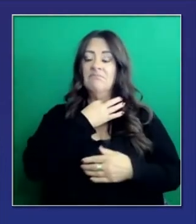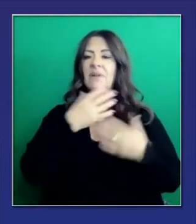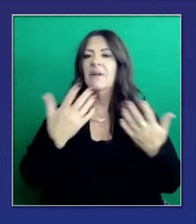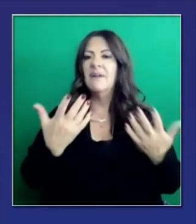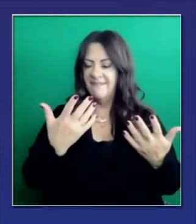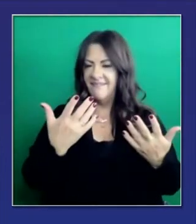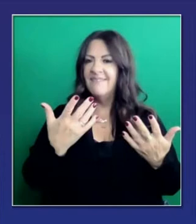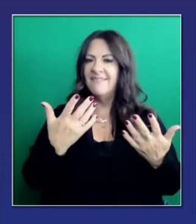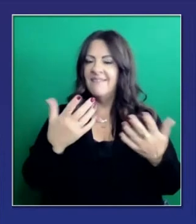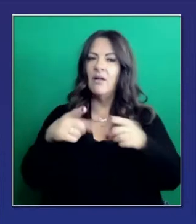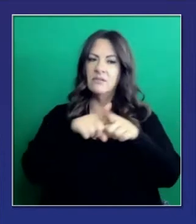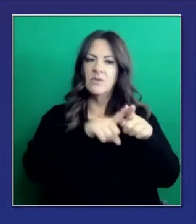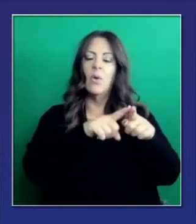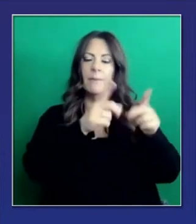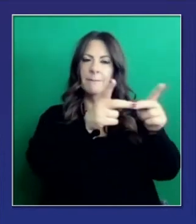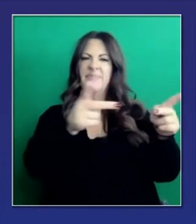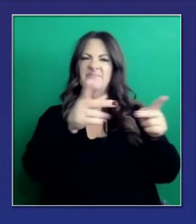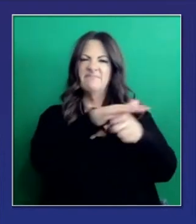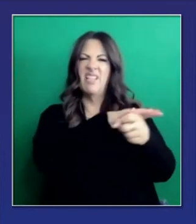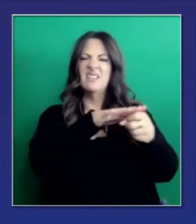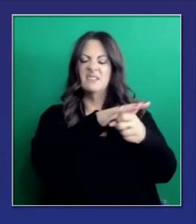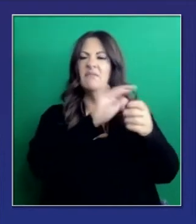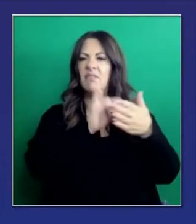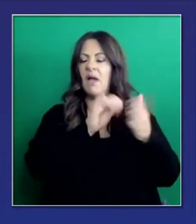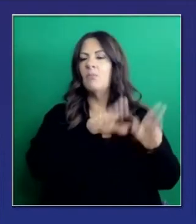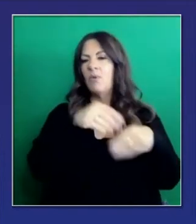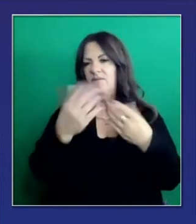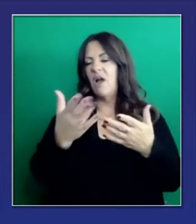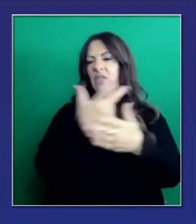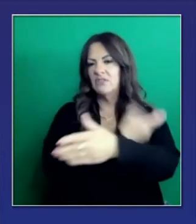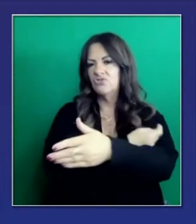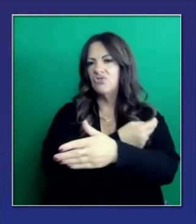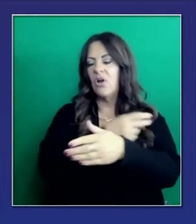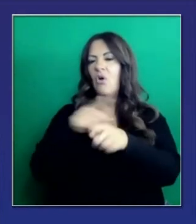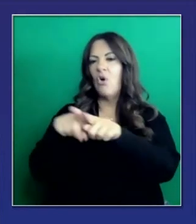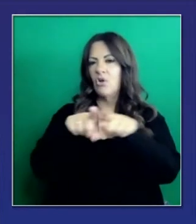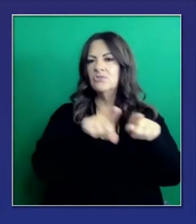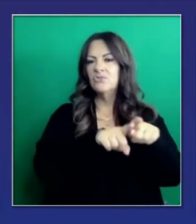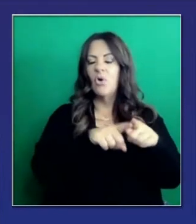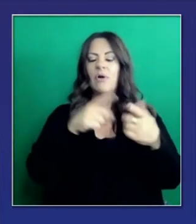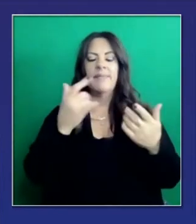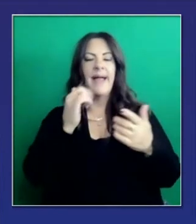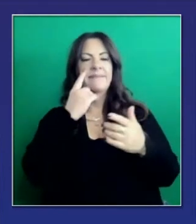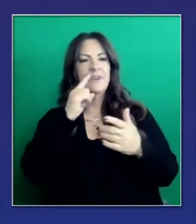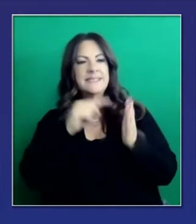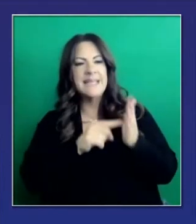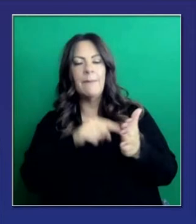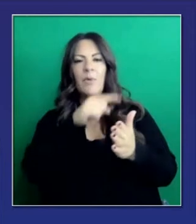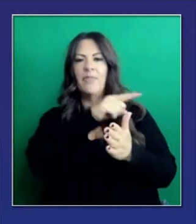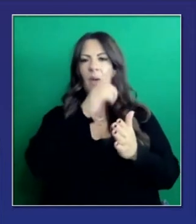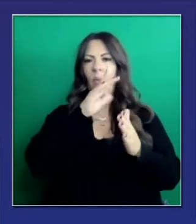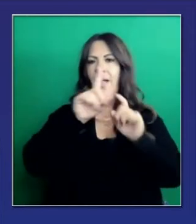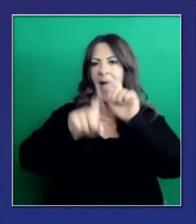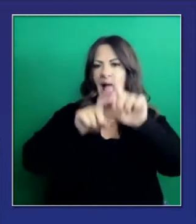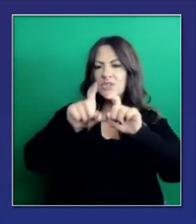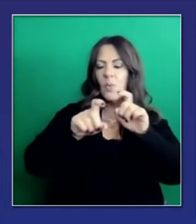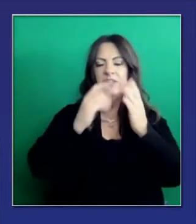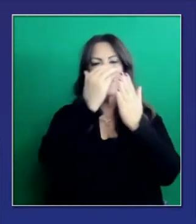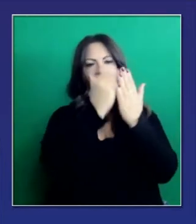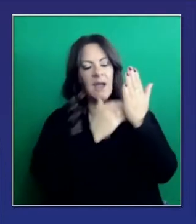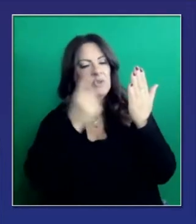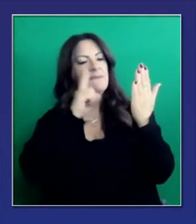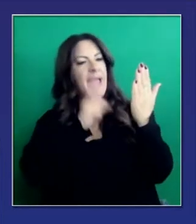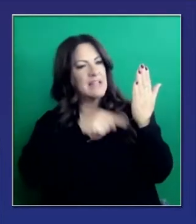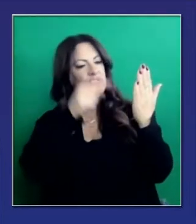que para los que brindan los servicios, esa es la dificultad, la burocracia, las preguntas, el papeleo, diferentes sistemas